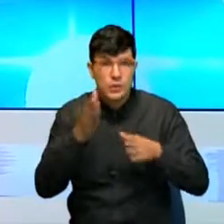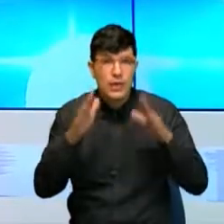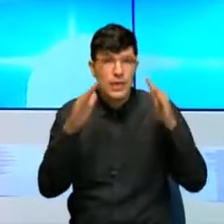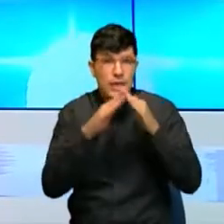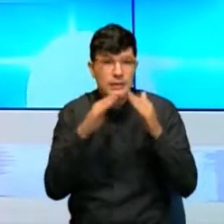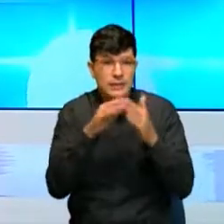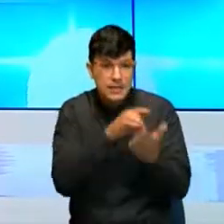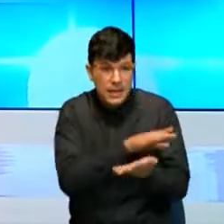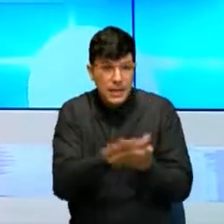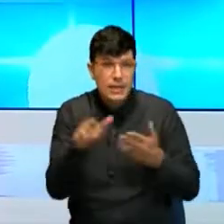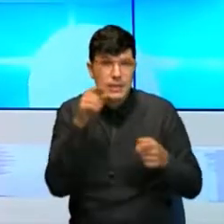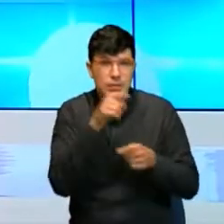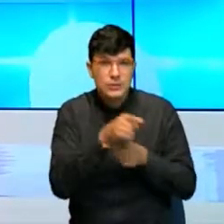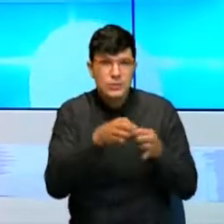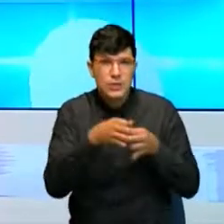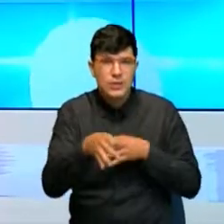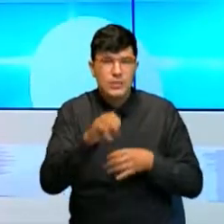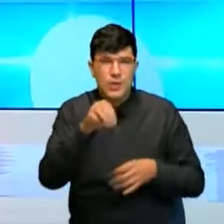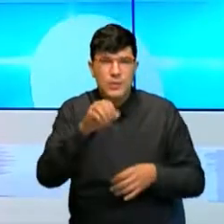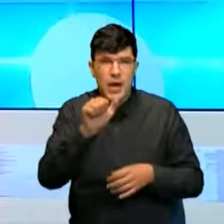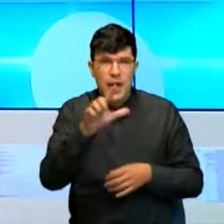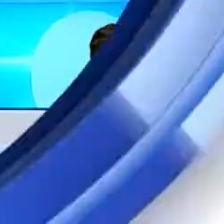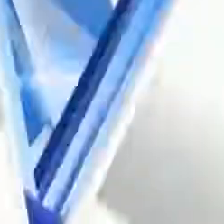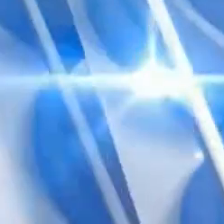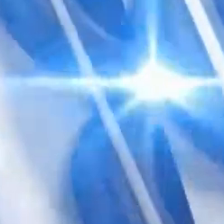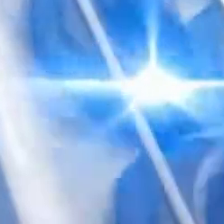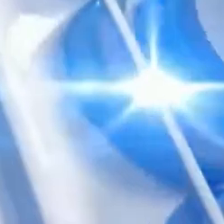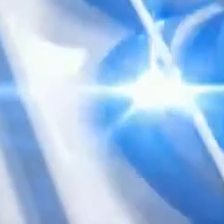Málaga. Andrés Mariño con toda la información, adelante.